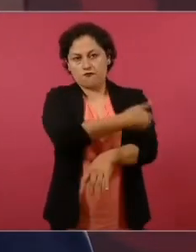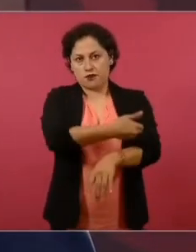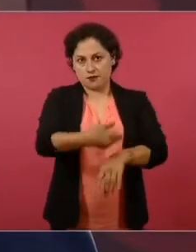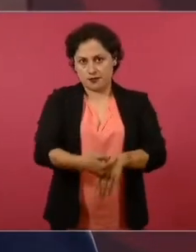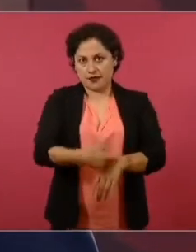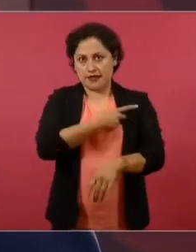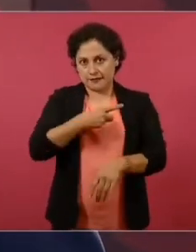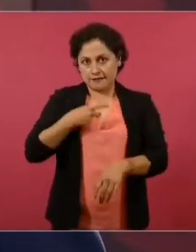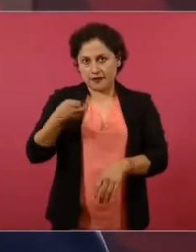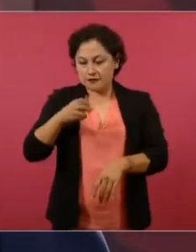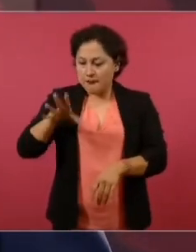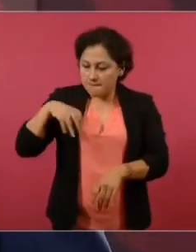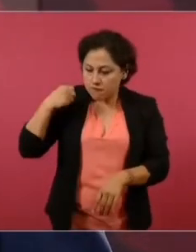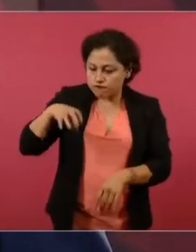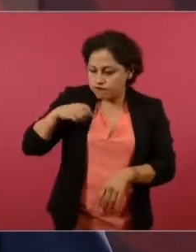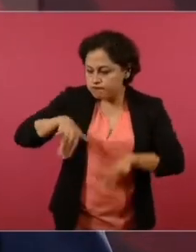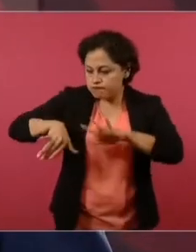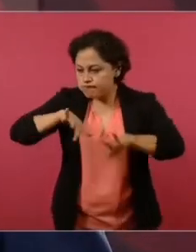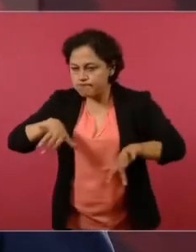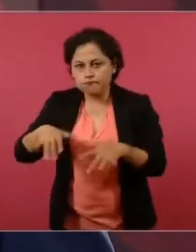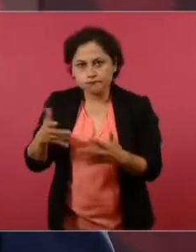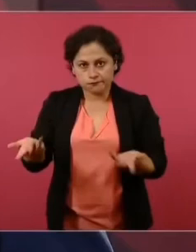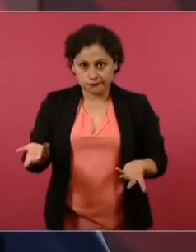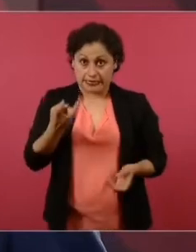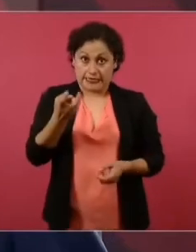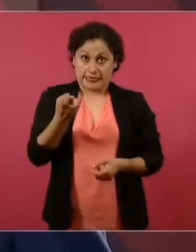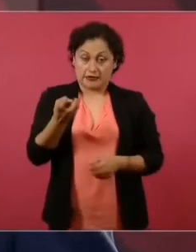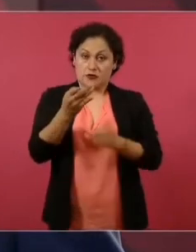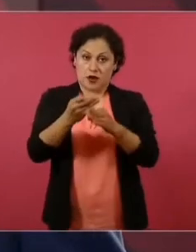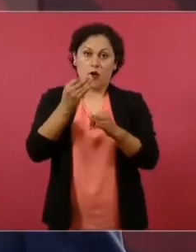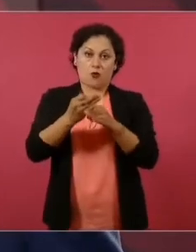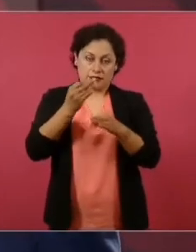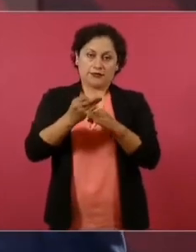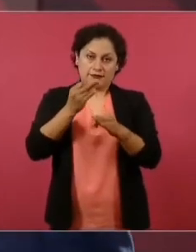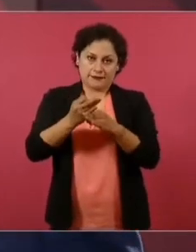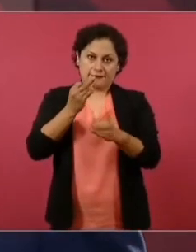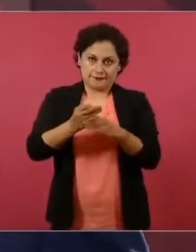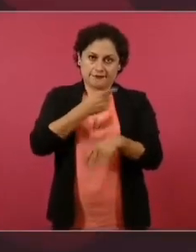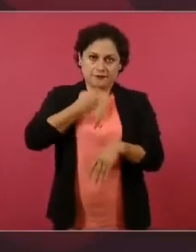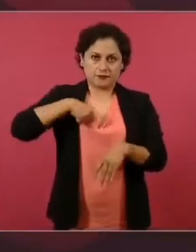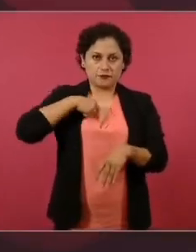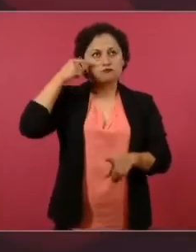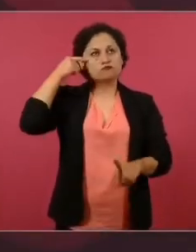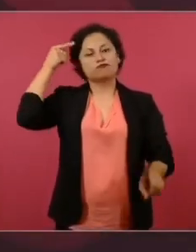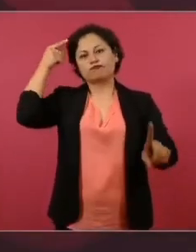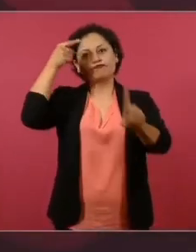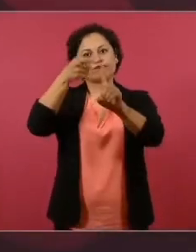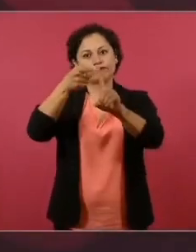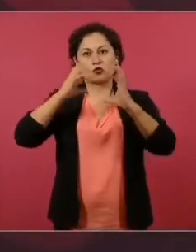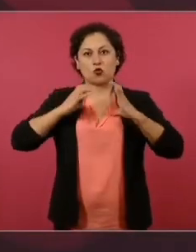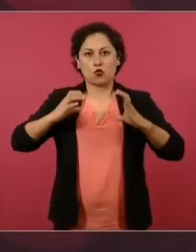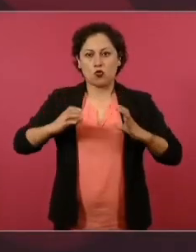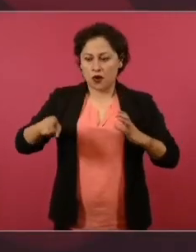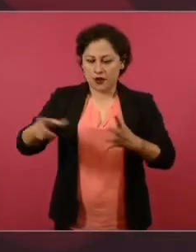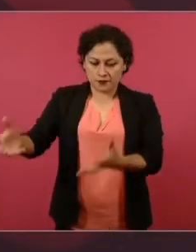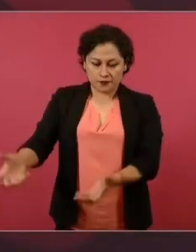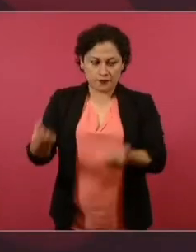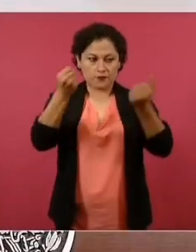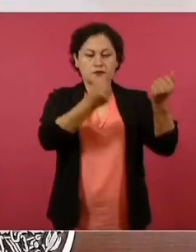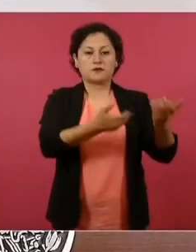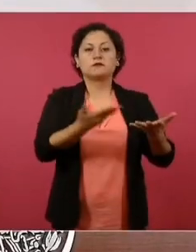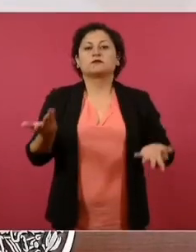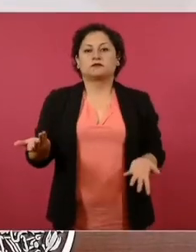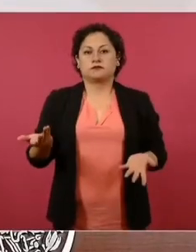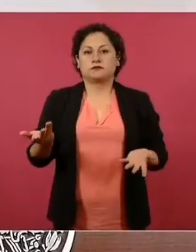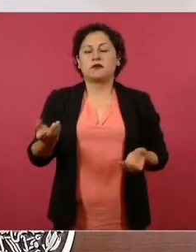que es también lo que estamos buscando por encima de todo en el caso de Ayotzinapa,